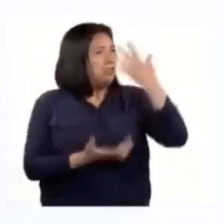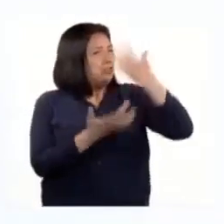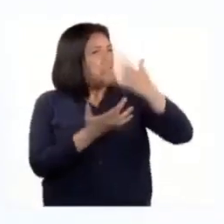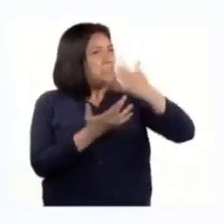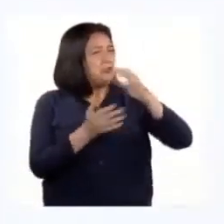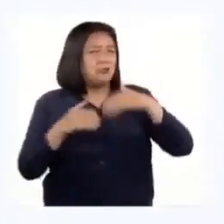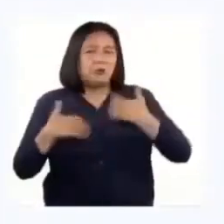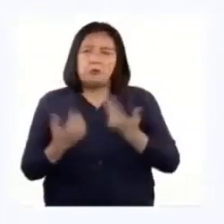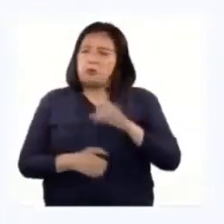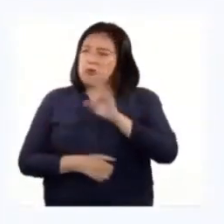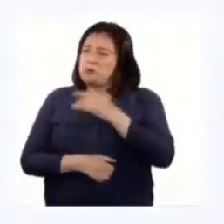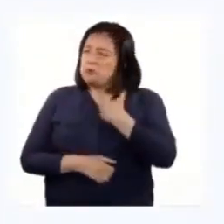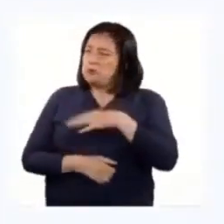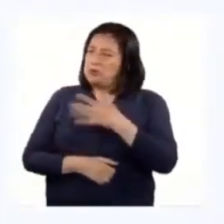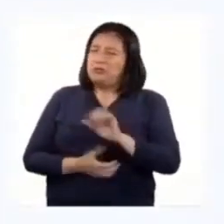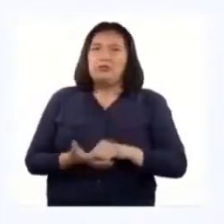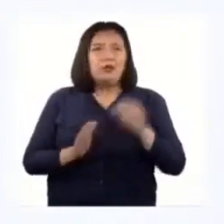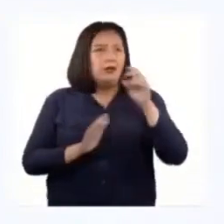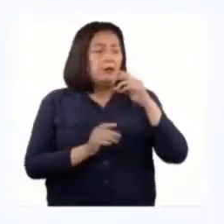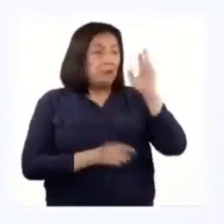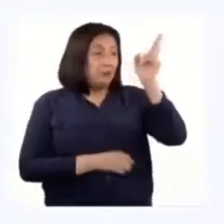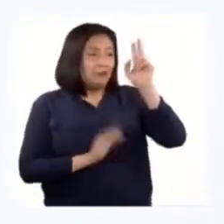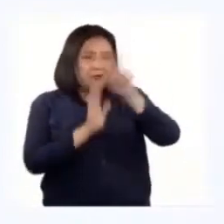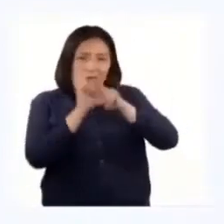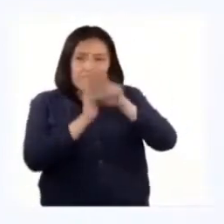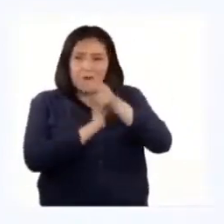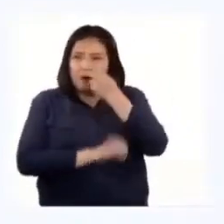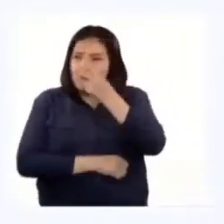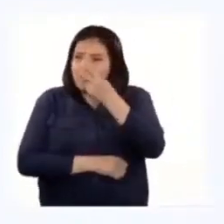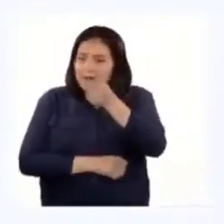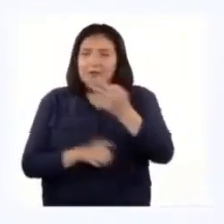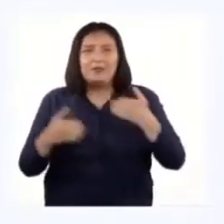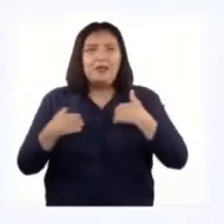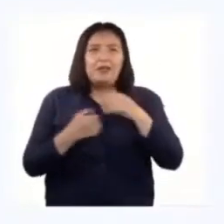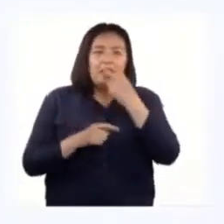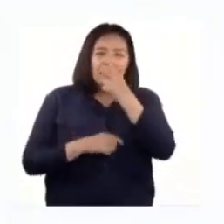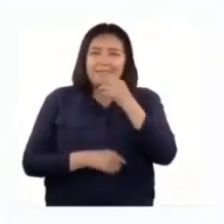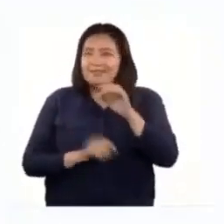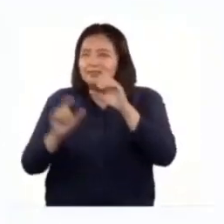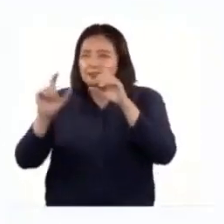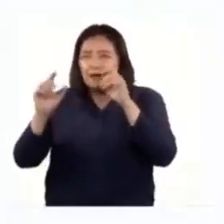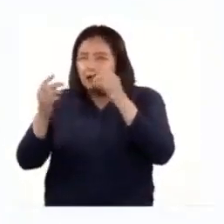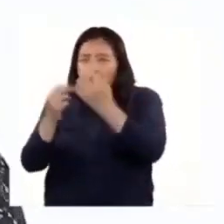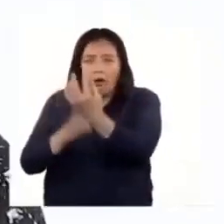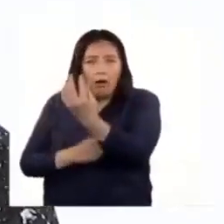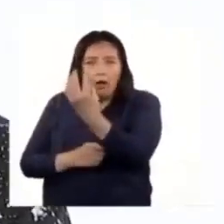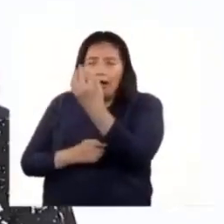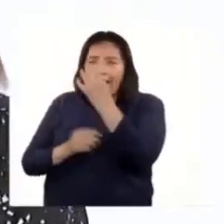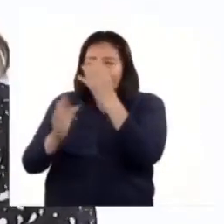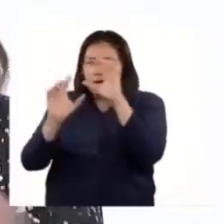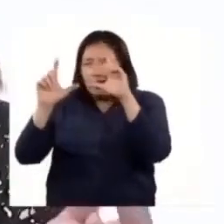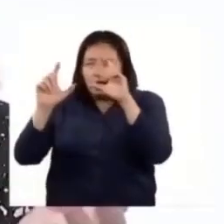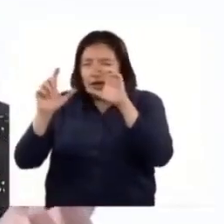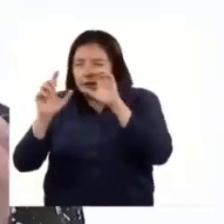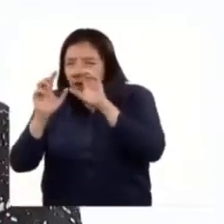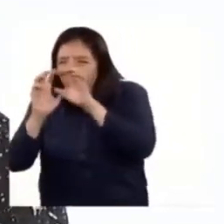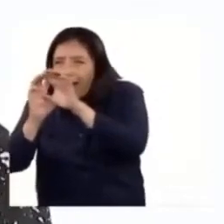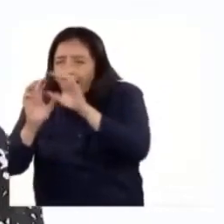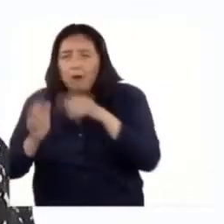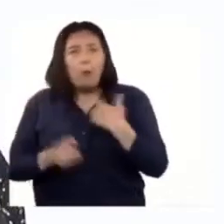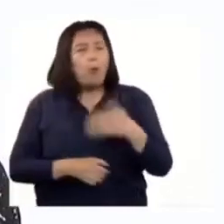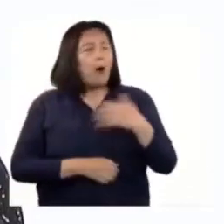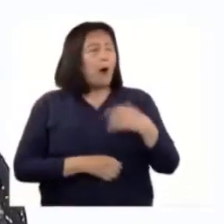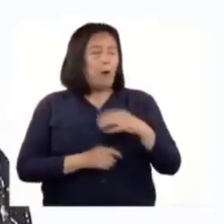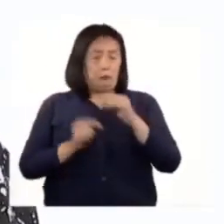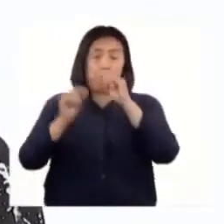tanta utilidad. B. Profesor, en el video podemos ver cómo los animales a veces miran a la cámara. B. Se acercan muchísimo a ella. Me parece sorprendente lo